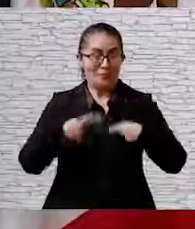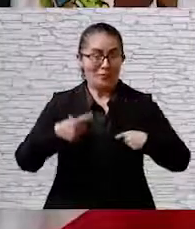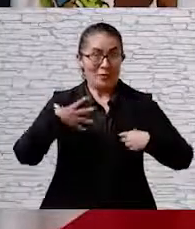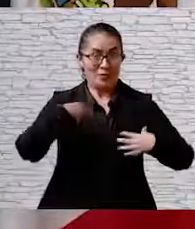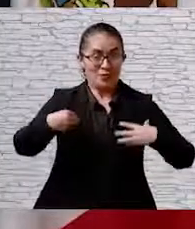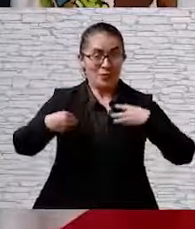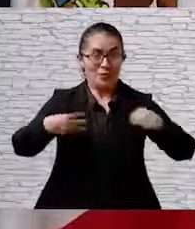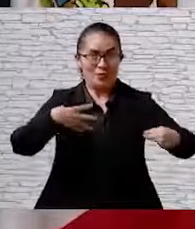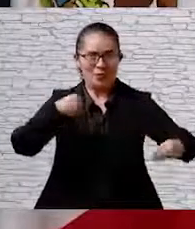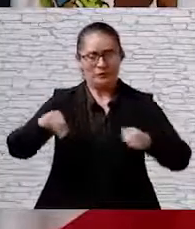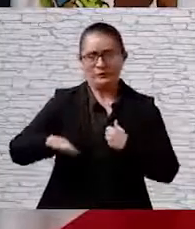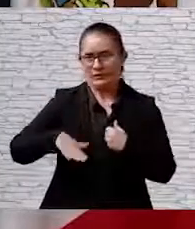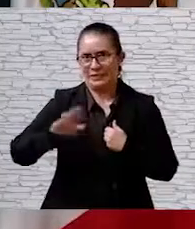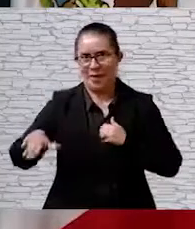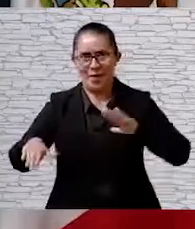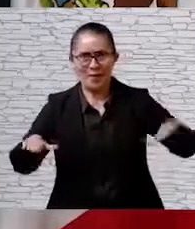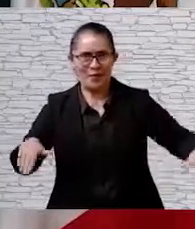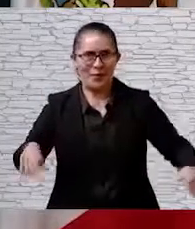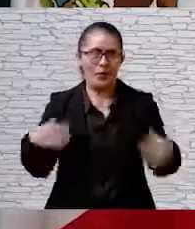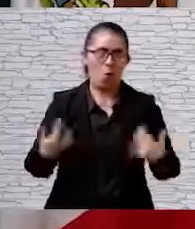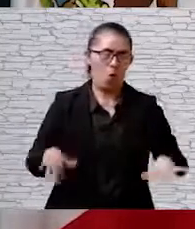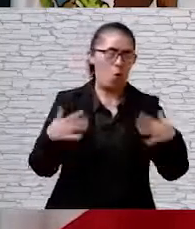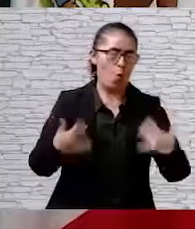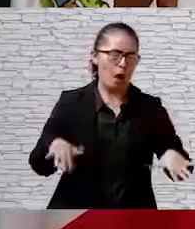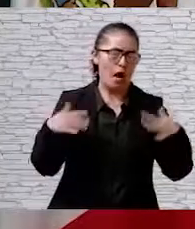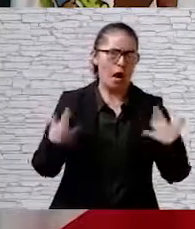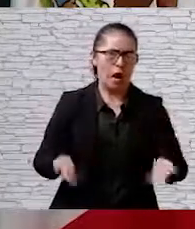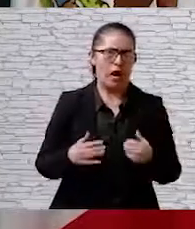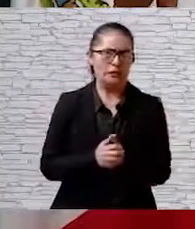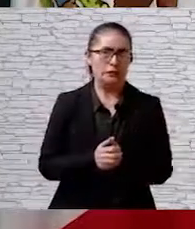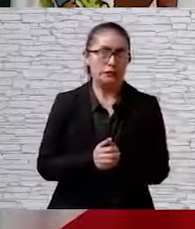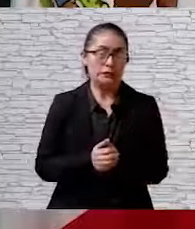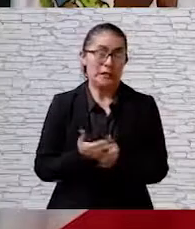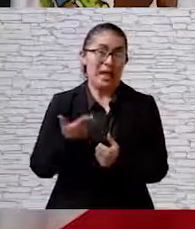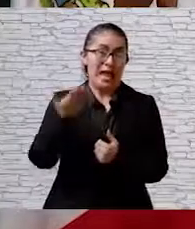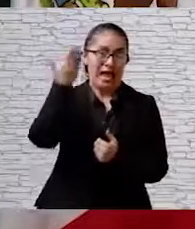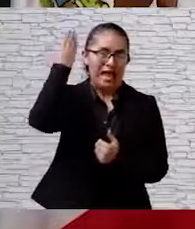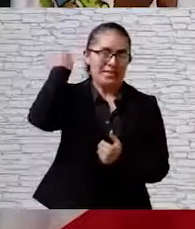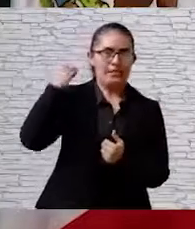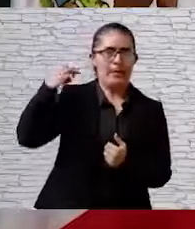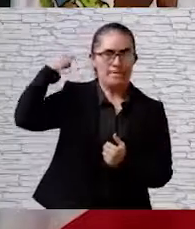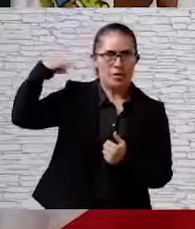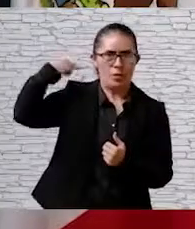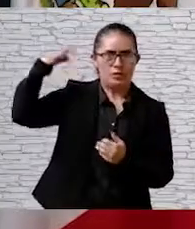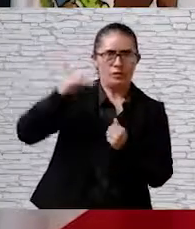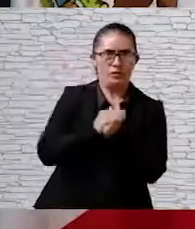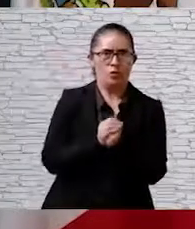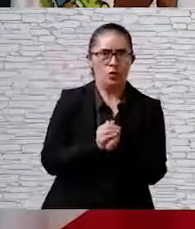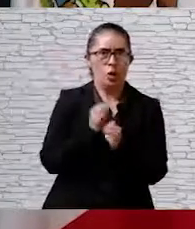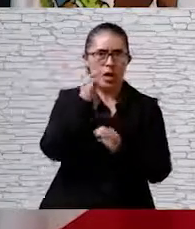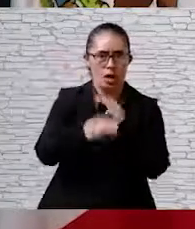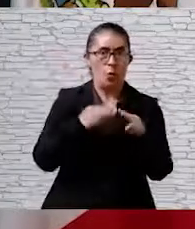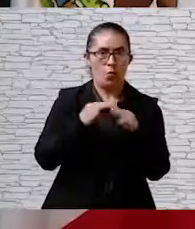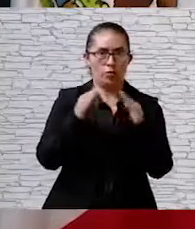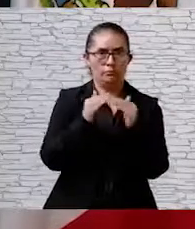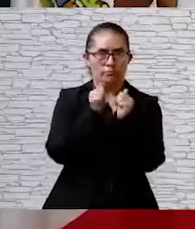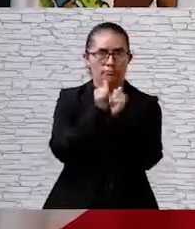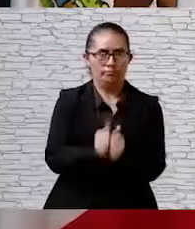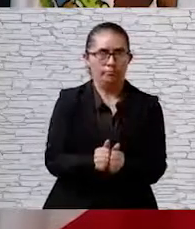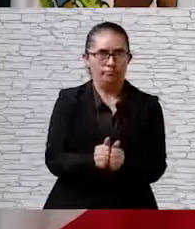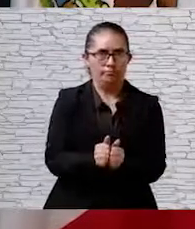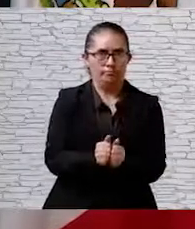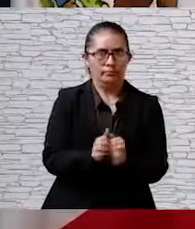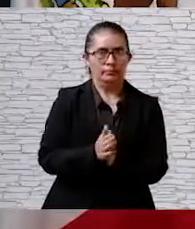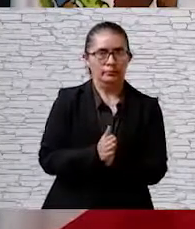La tasa de contagios y decesos registra los mayores picos desde que en marzo pasado el mundo se